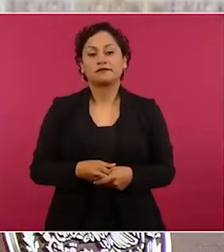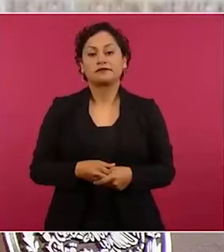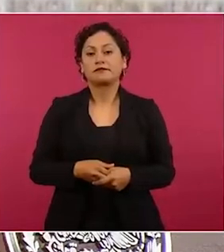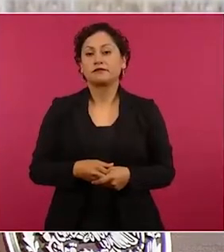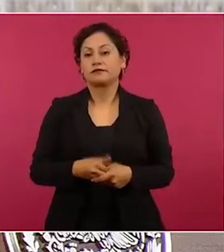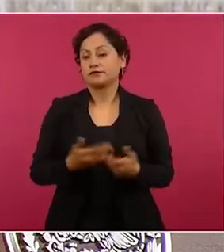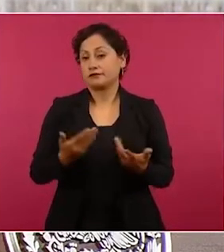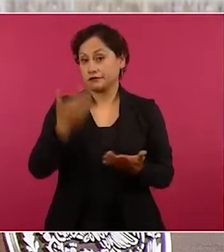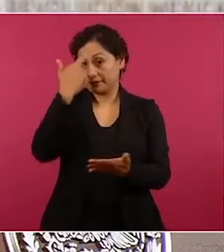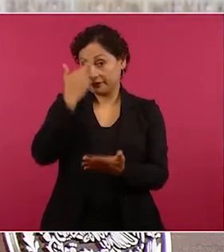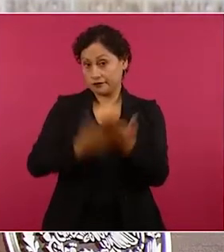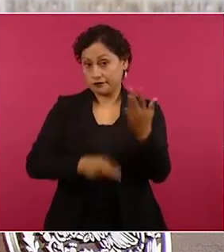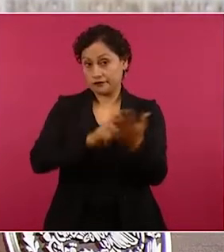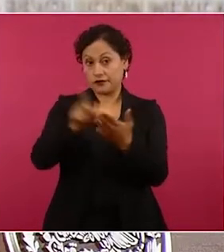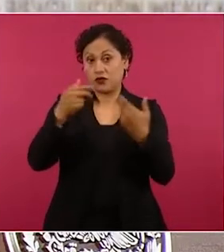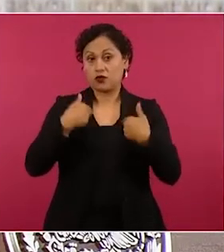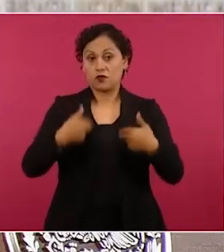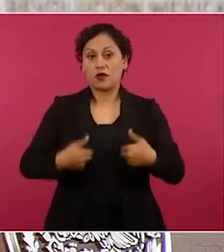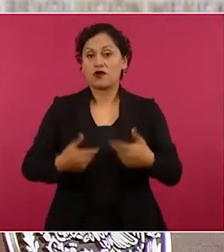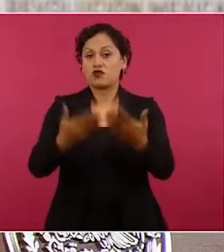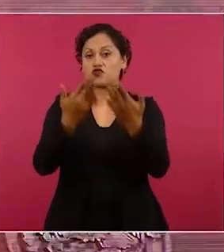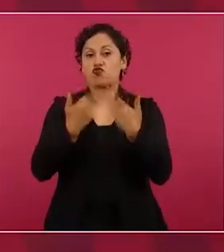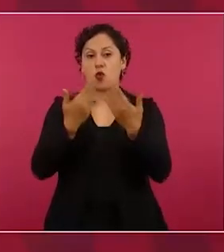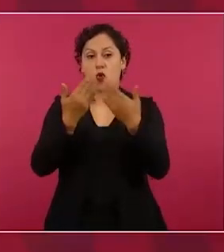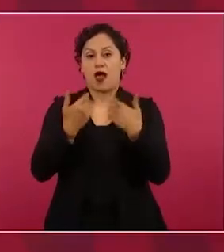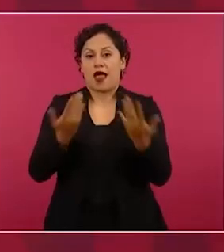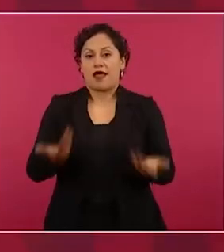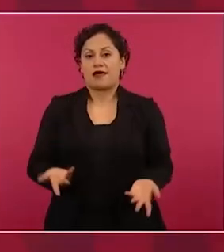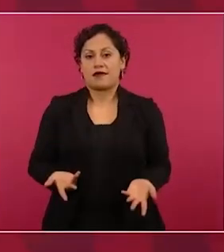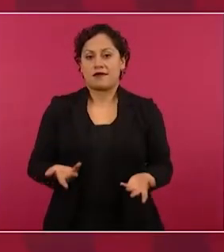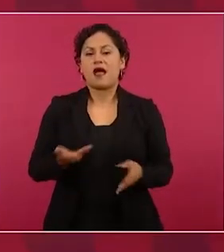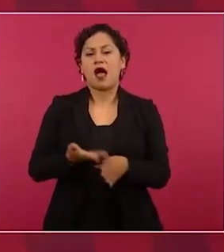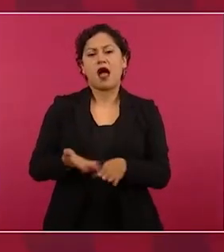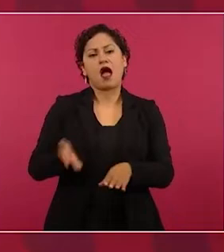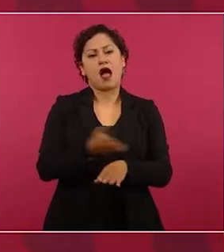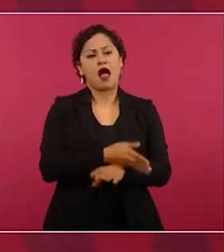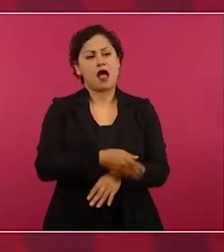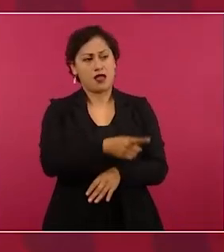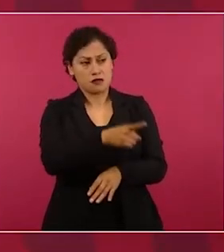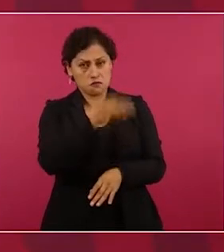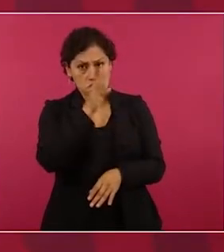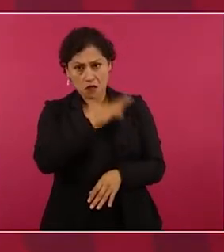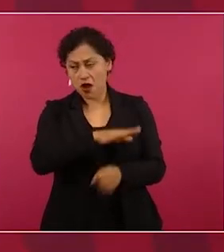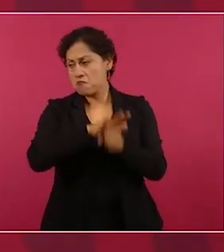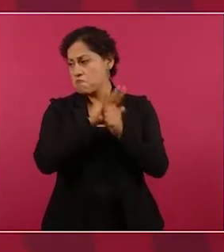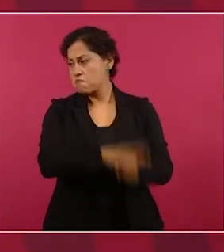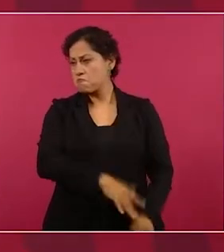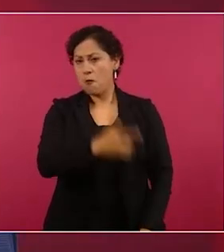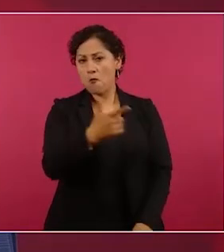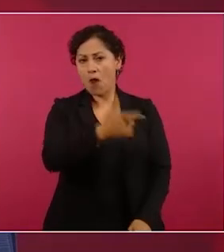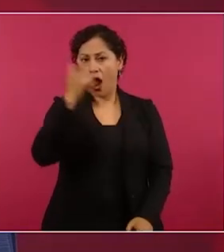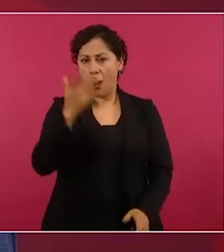violaciones a derechos humanos, no hay el Mátalos en caliente, en caliente,